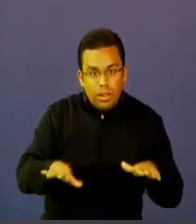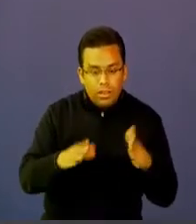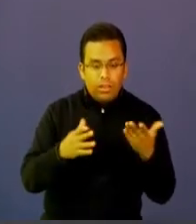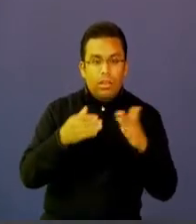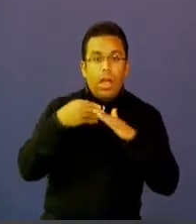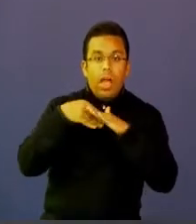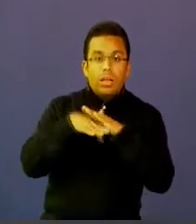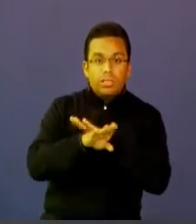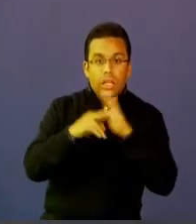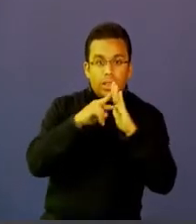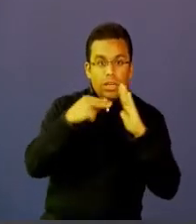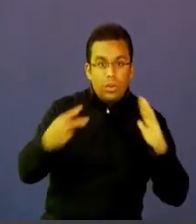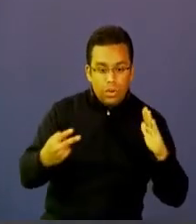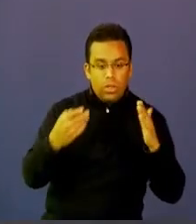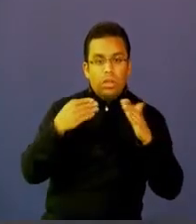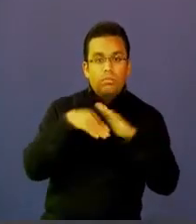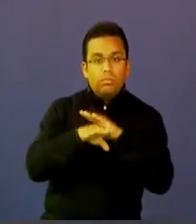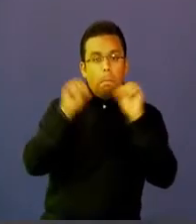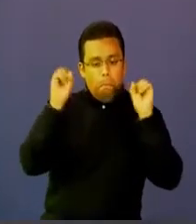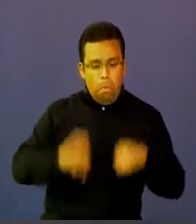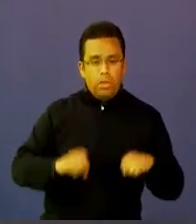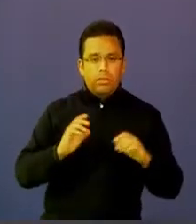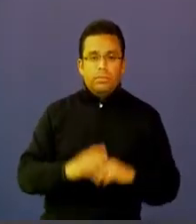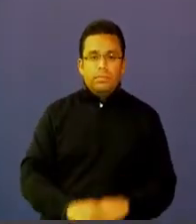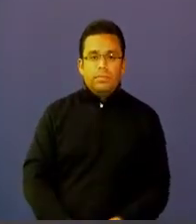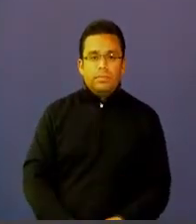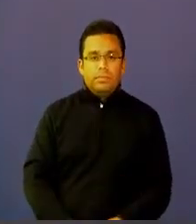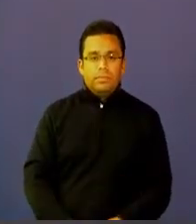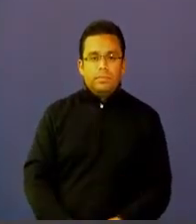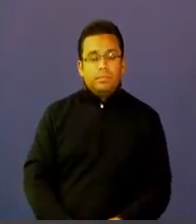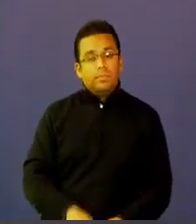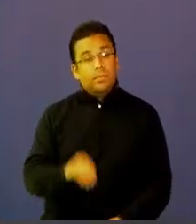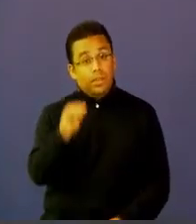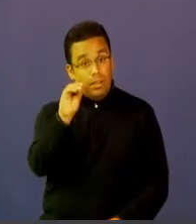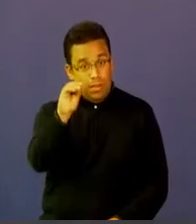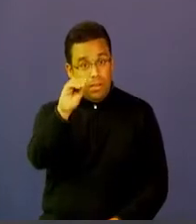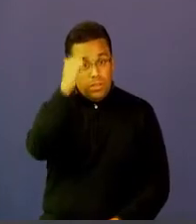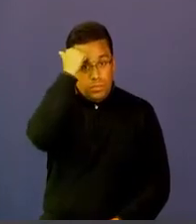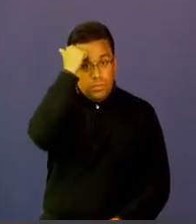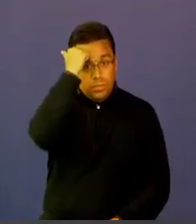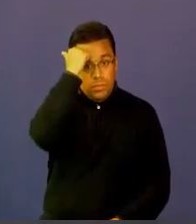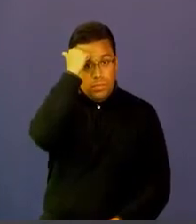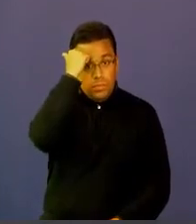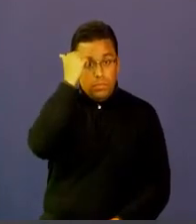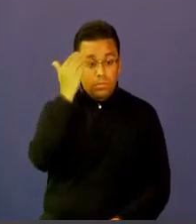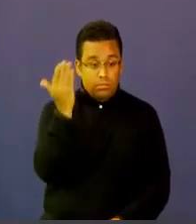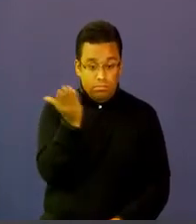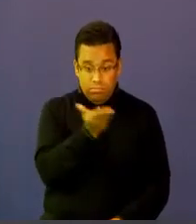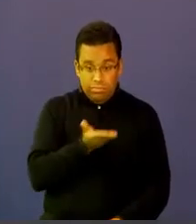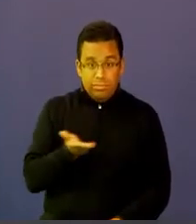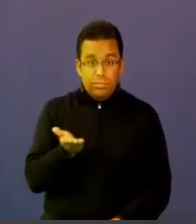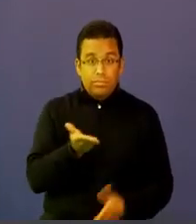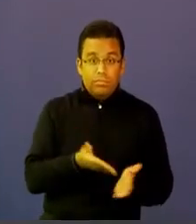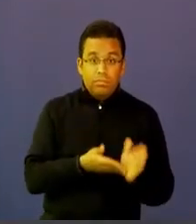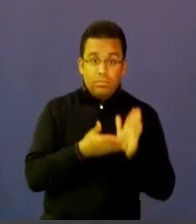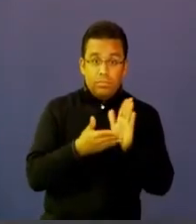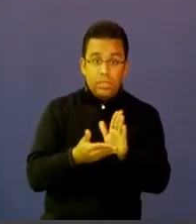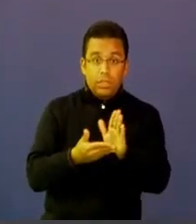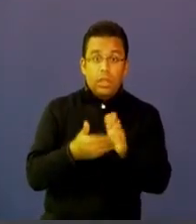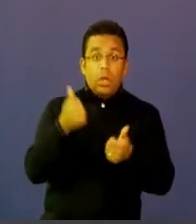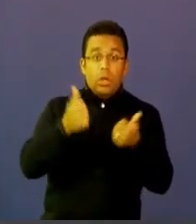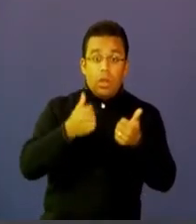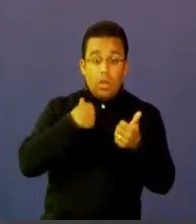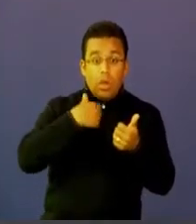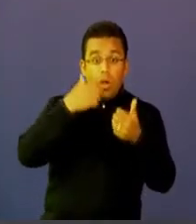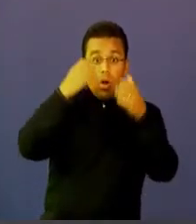tecnología de forma instrumental. Queridos profesores esto nos va a llevar también a que el conocimiento producido por